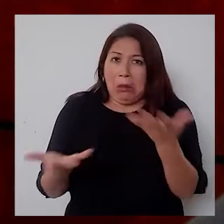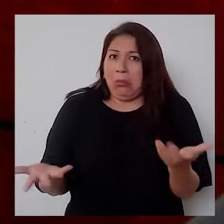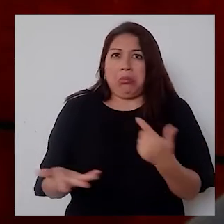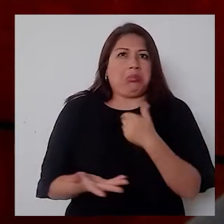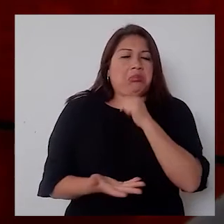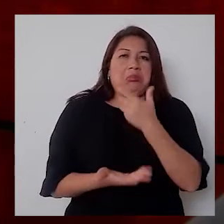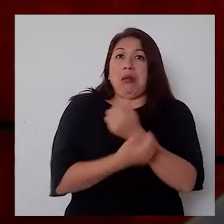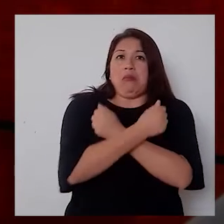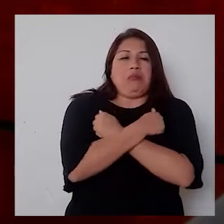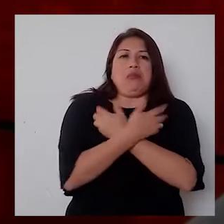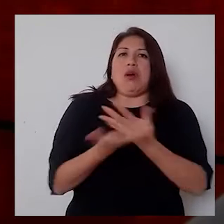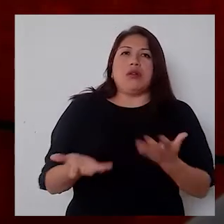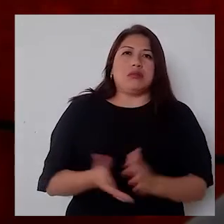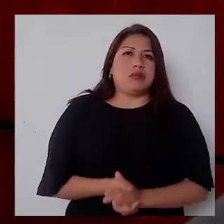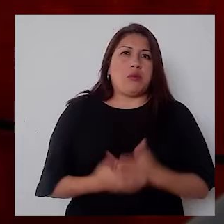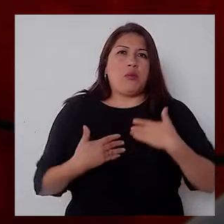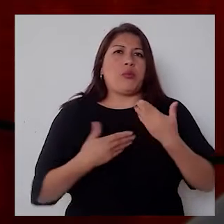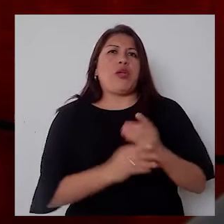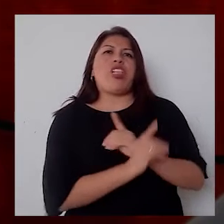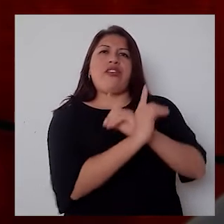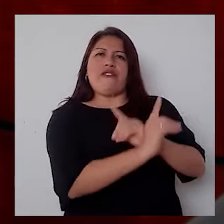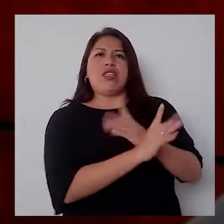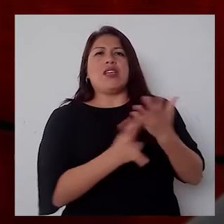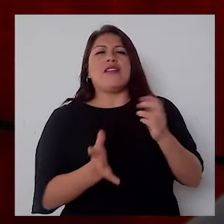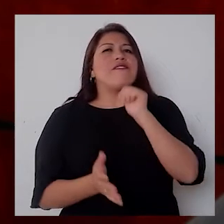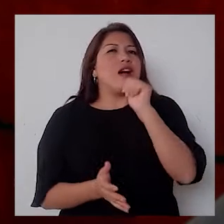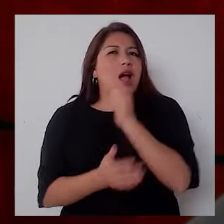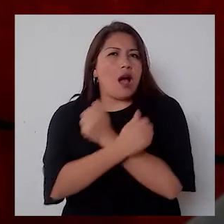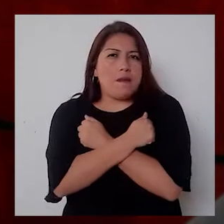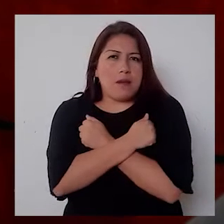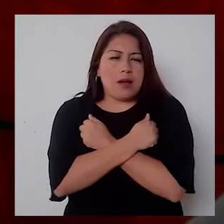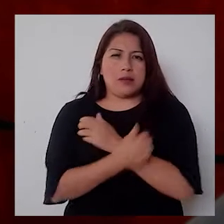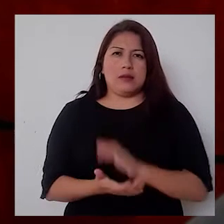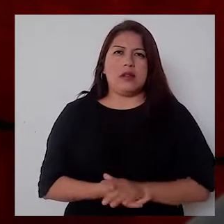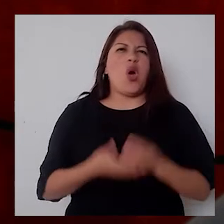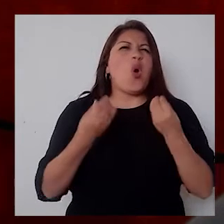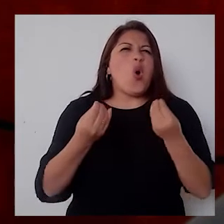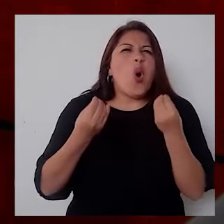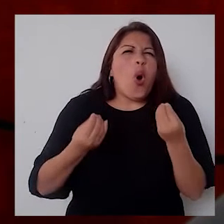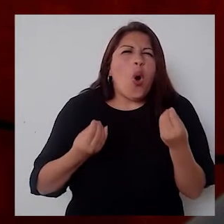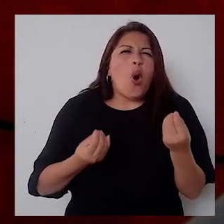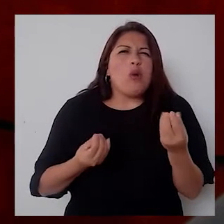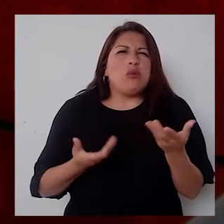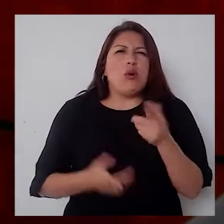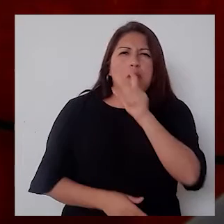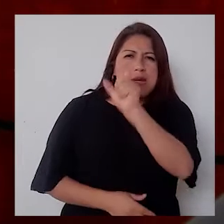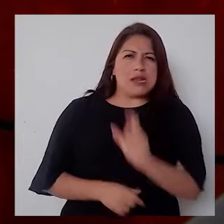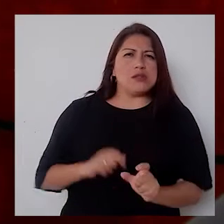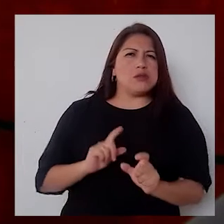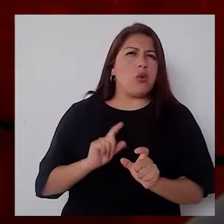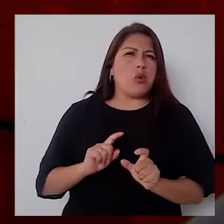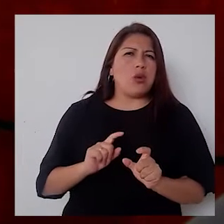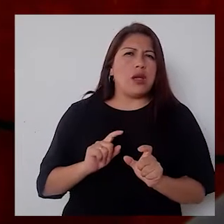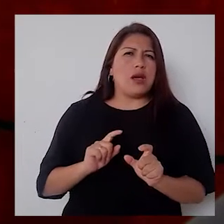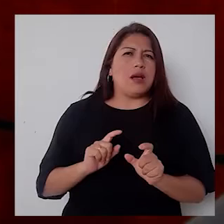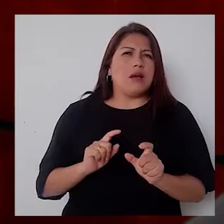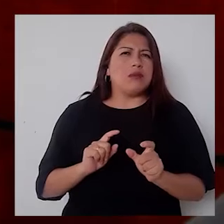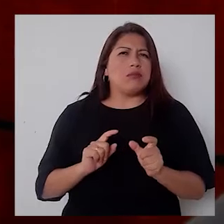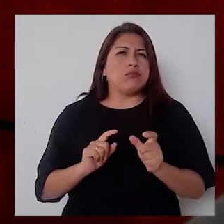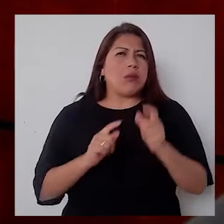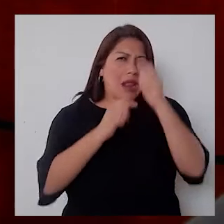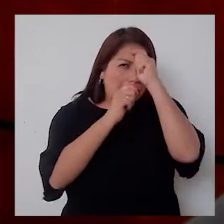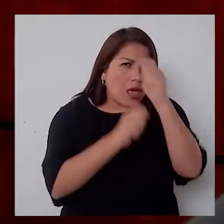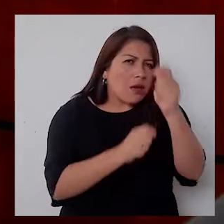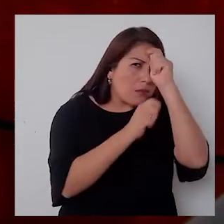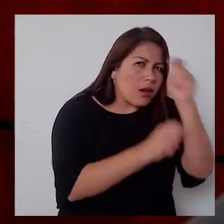Y no podemos defender lo que no amamos. Entonces, ¿cómo puedo pretender de que alguien respete a las personas